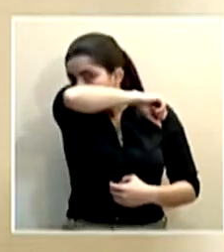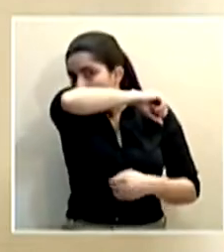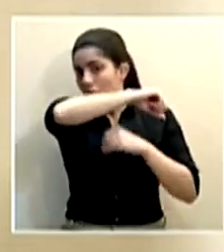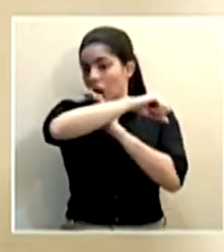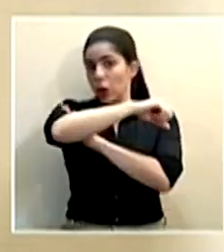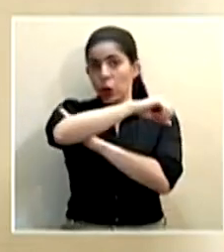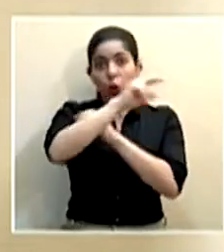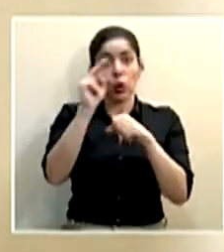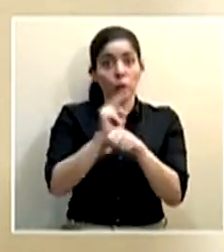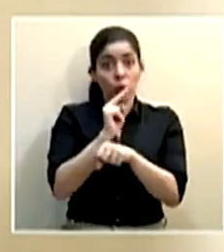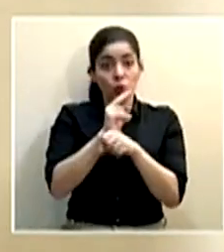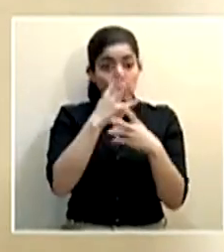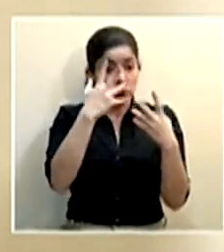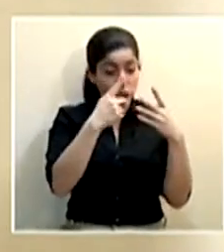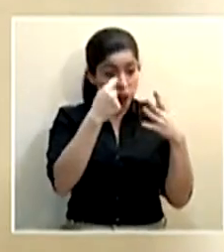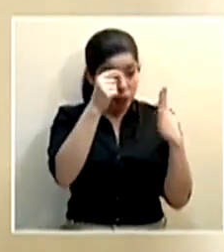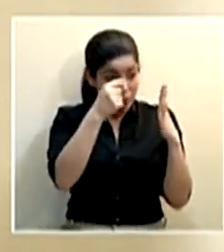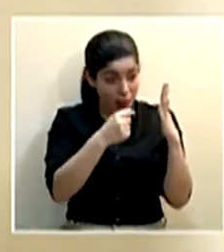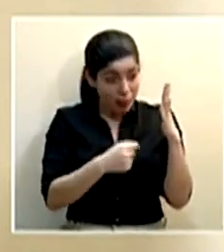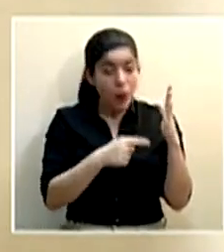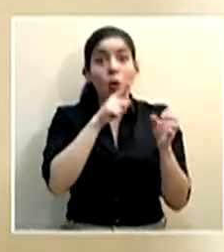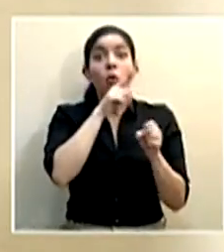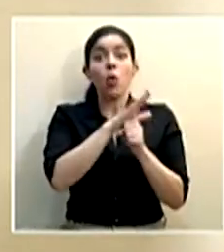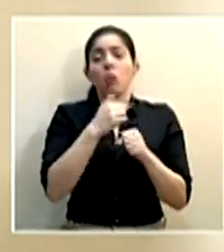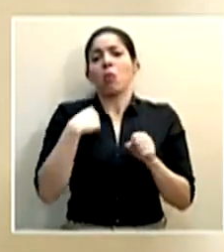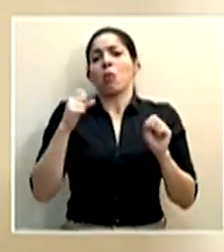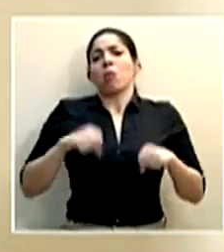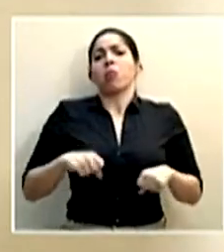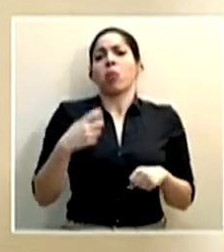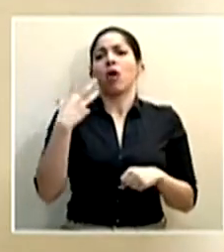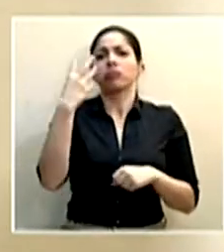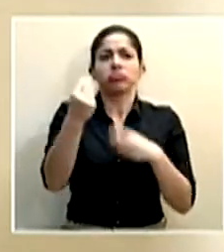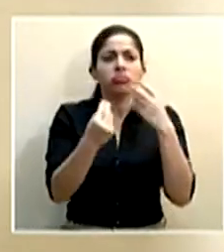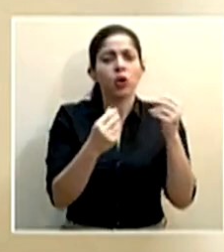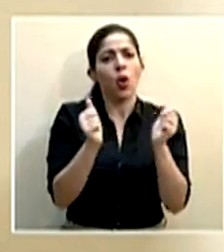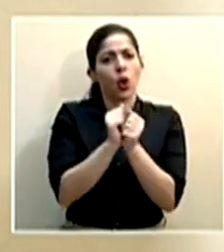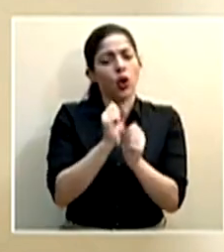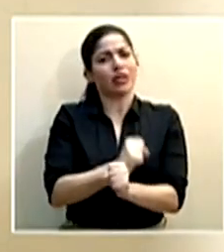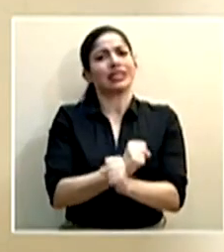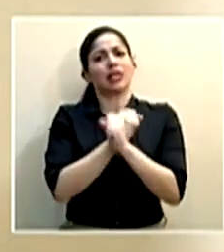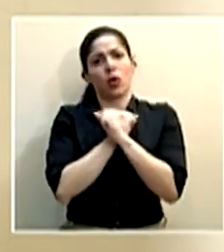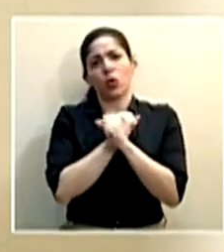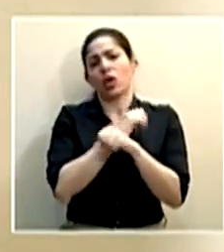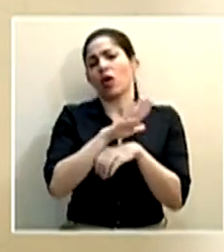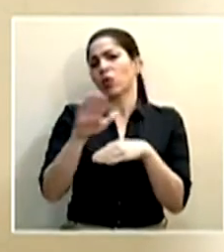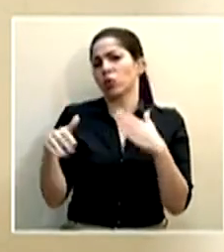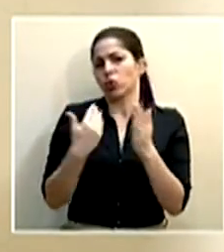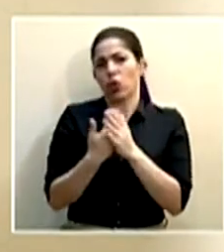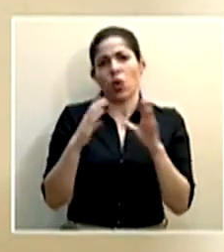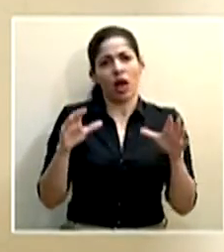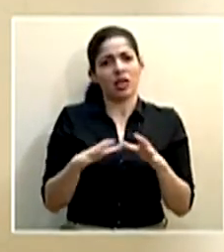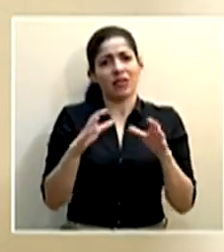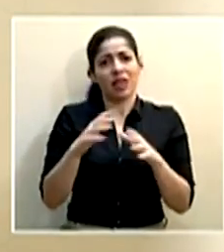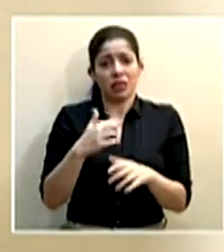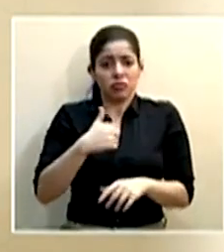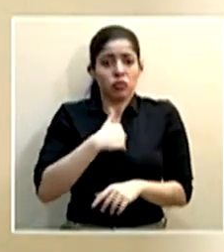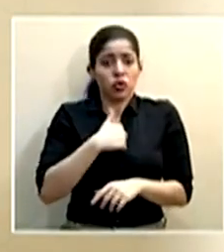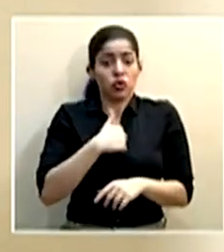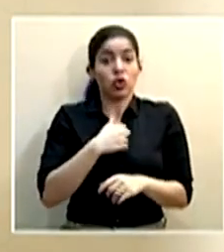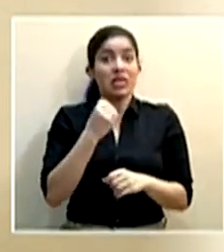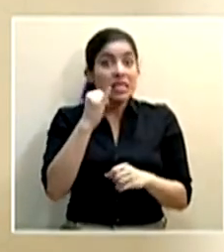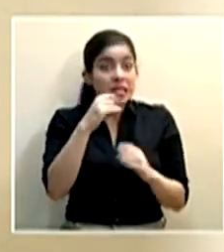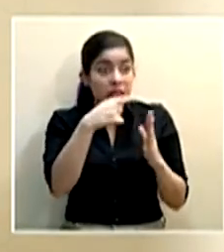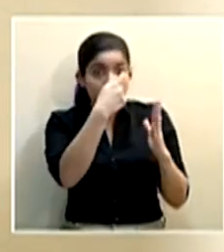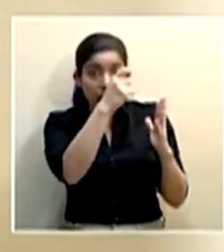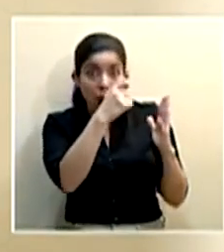interna del antebrazo, son medidas que permiten que podamos retomar con bastante seguridad todas las actividades. Así que yo, manteniendo